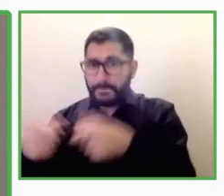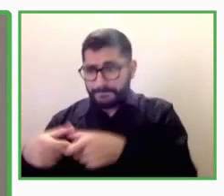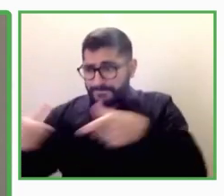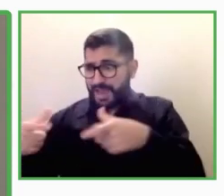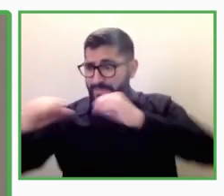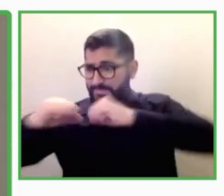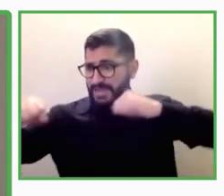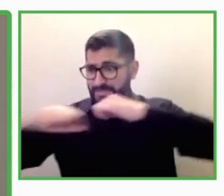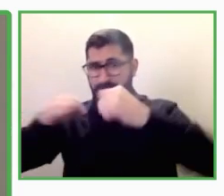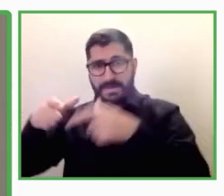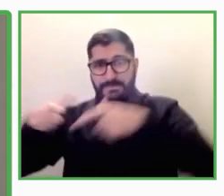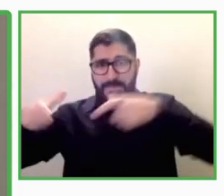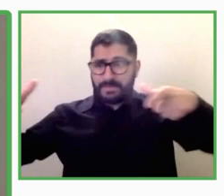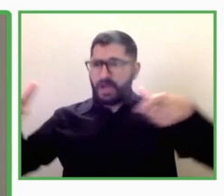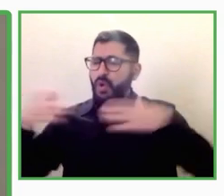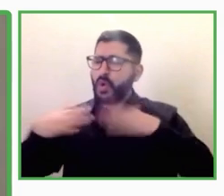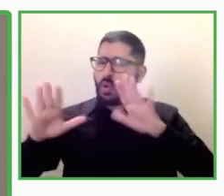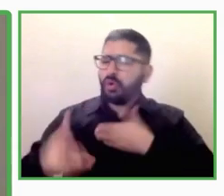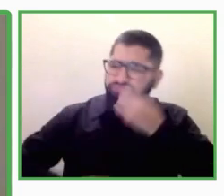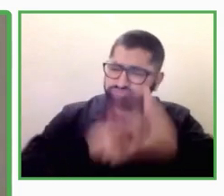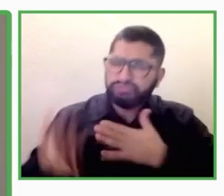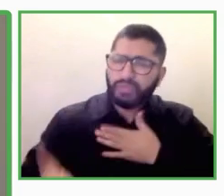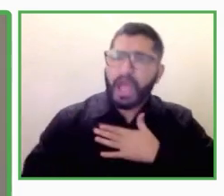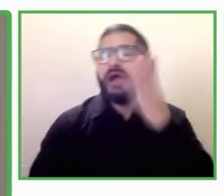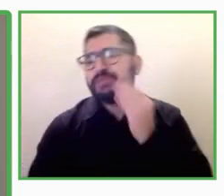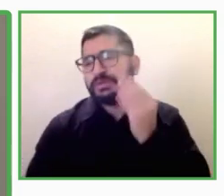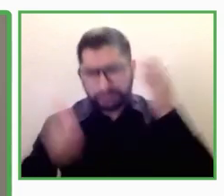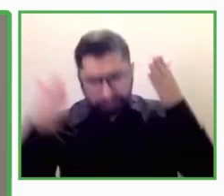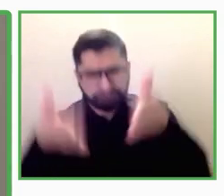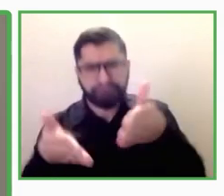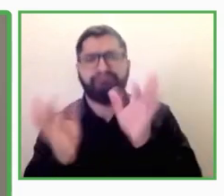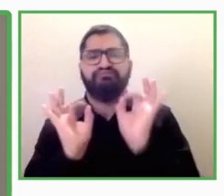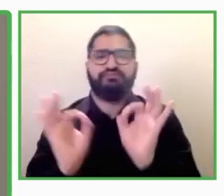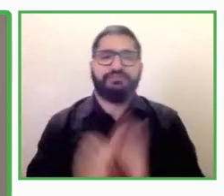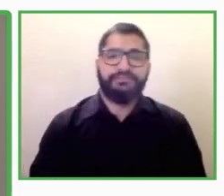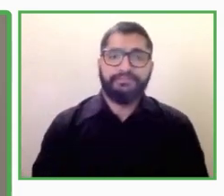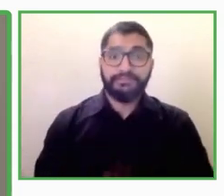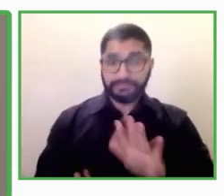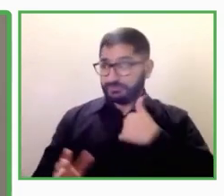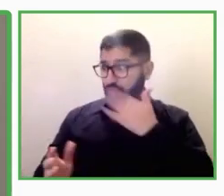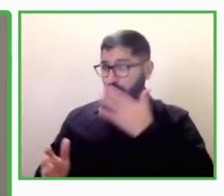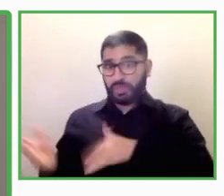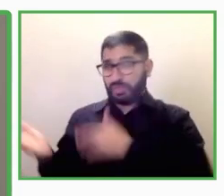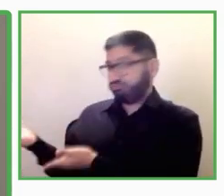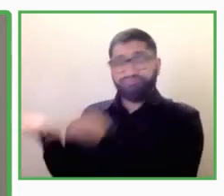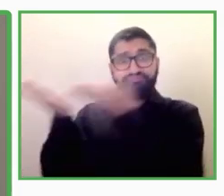Sin más, me gustaría dar la palabra a Antonio para que comience su presentación.